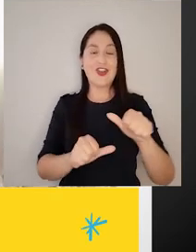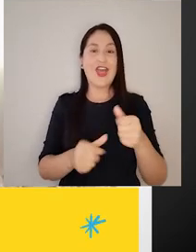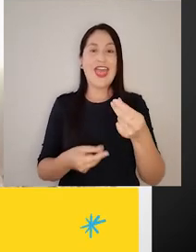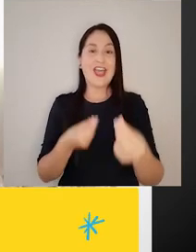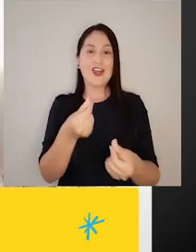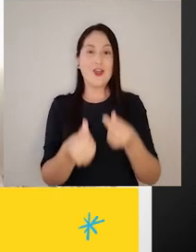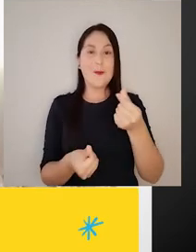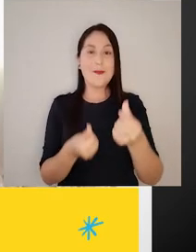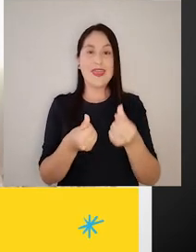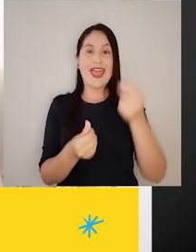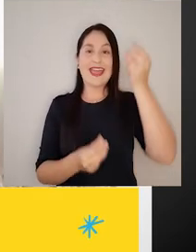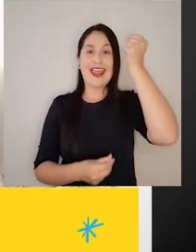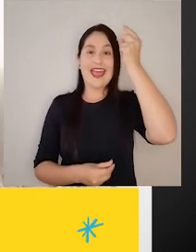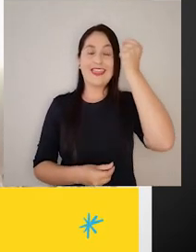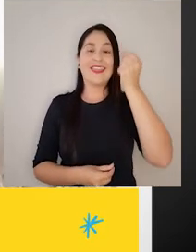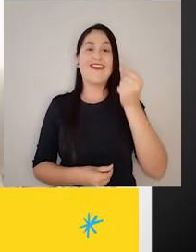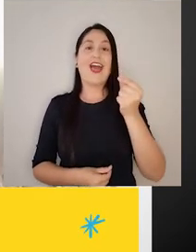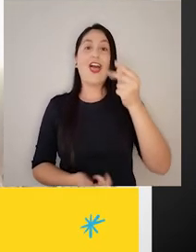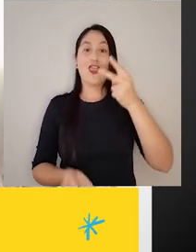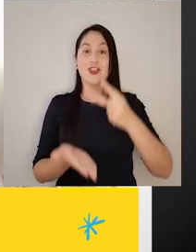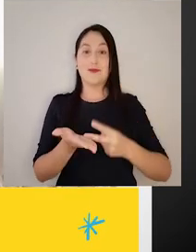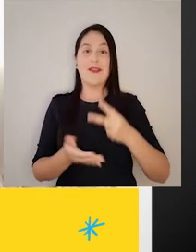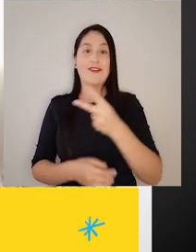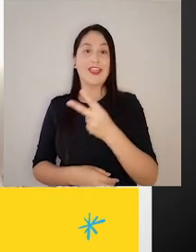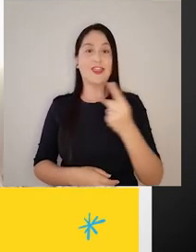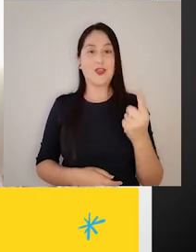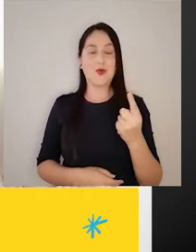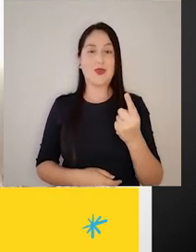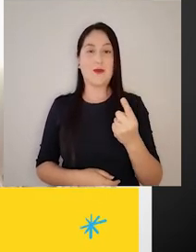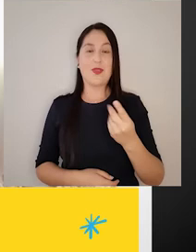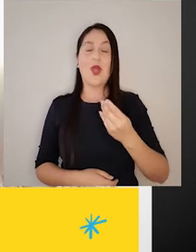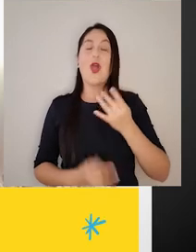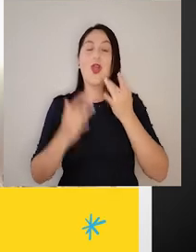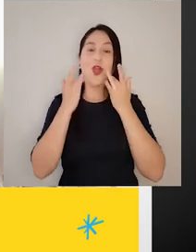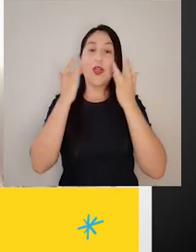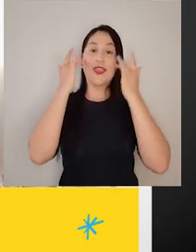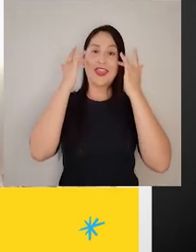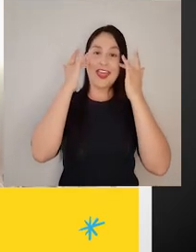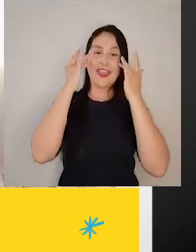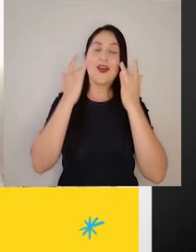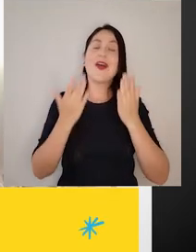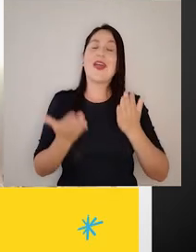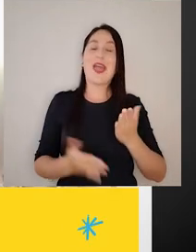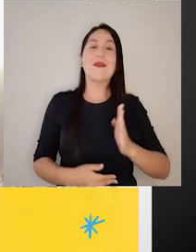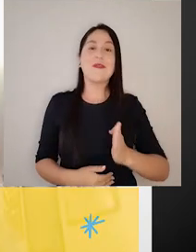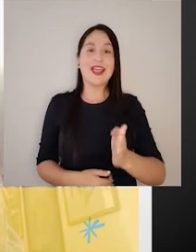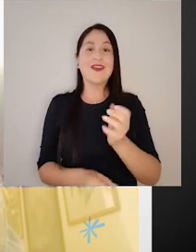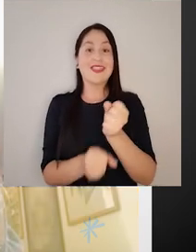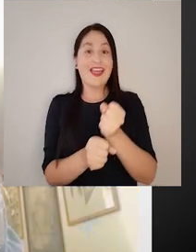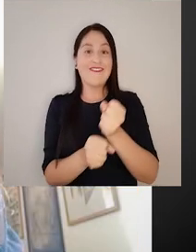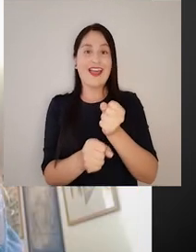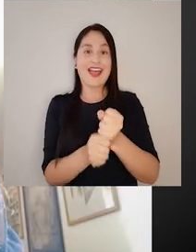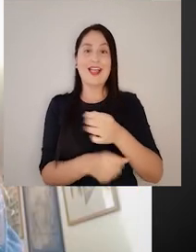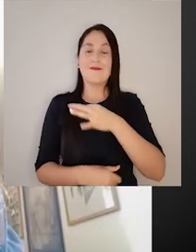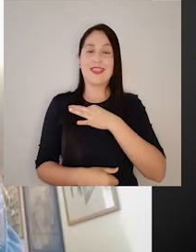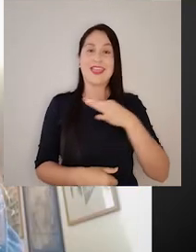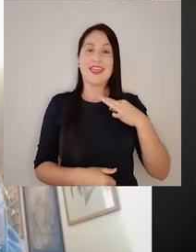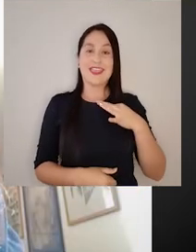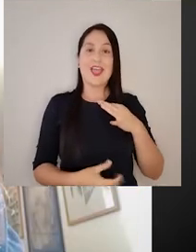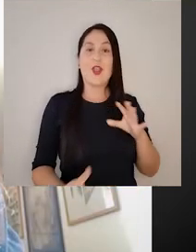2021. Estamos muy contentos porque así es como esperamos trabajar desde el Ministerio con ustedes.